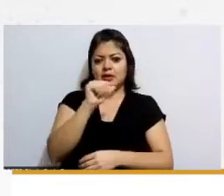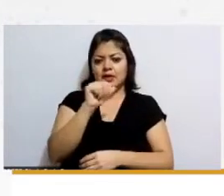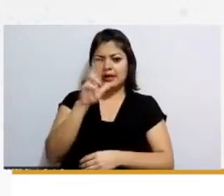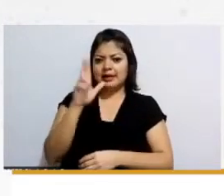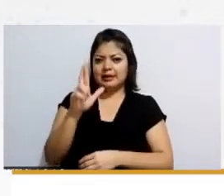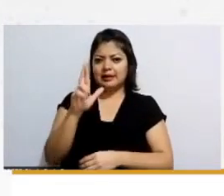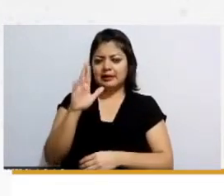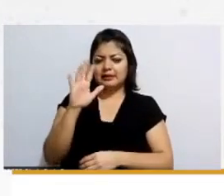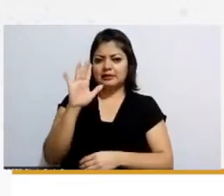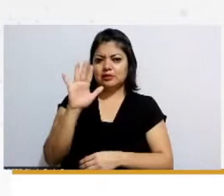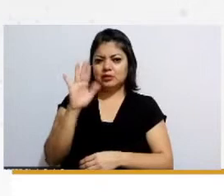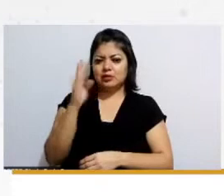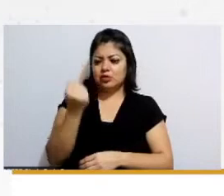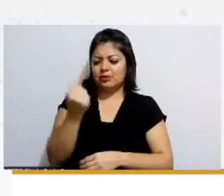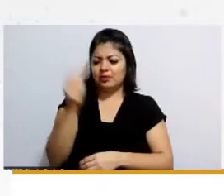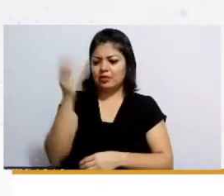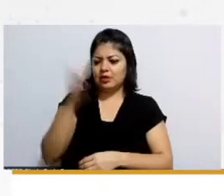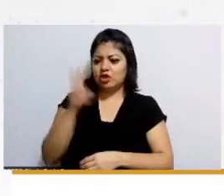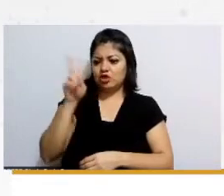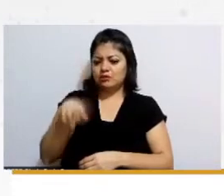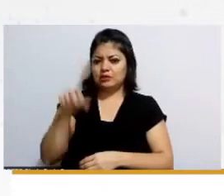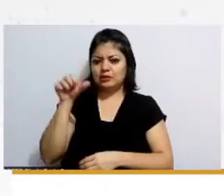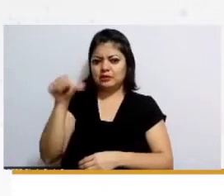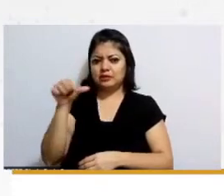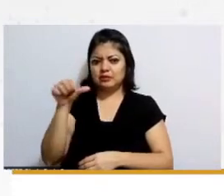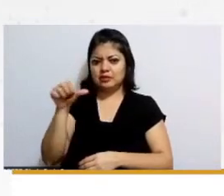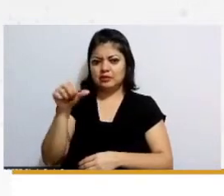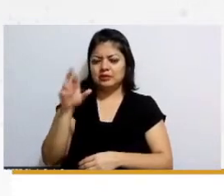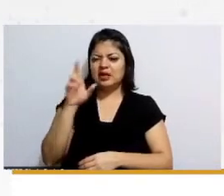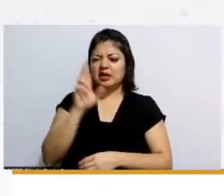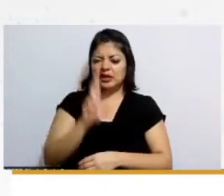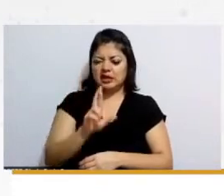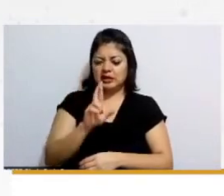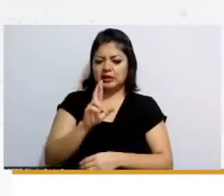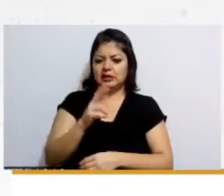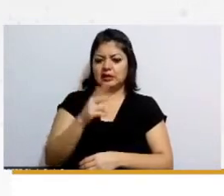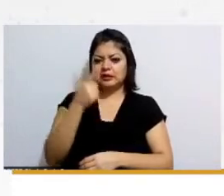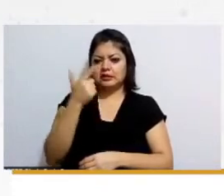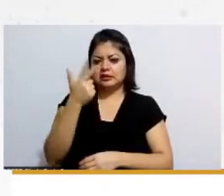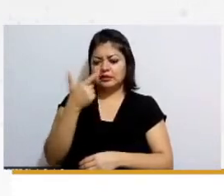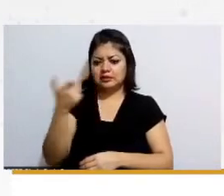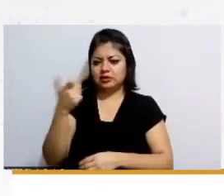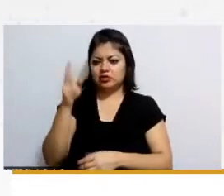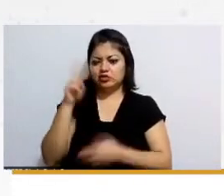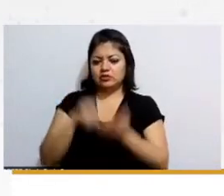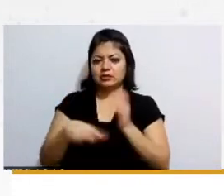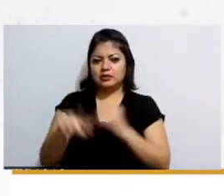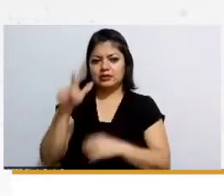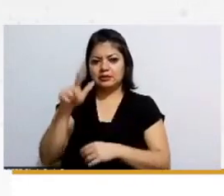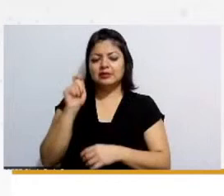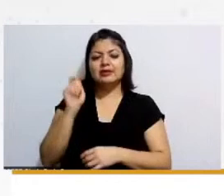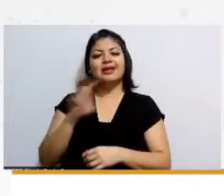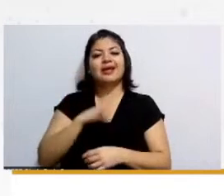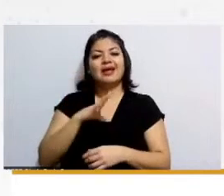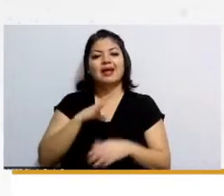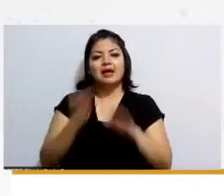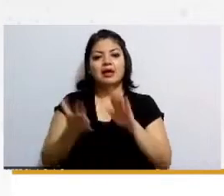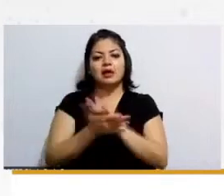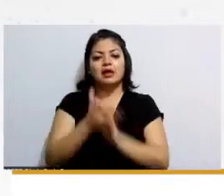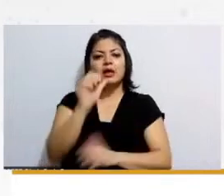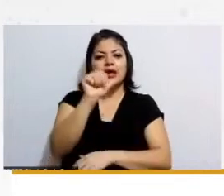2016 un AR 700 2017 que son los expedientes el ADR